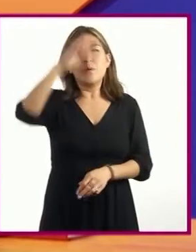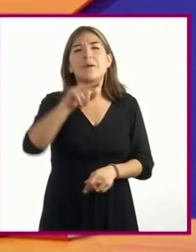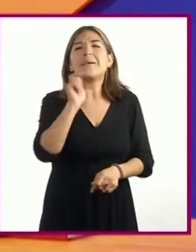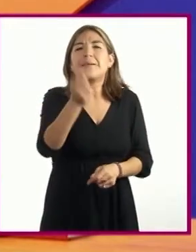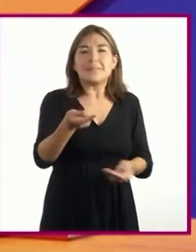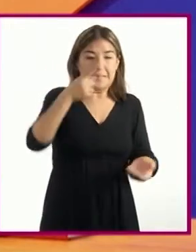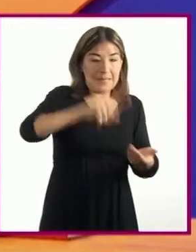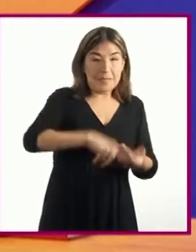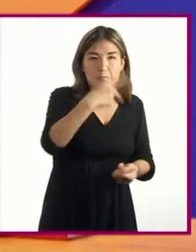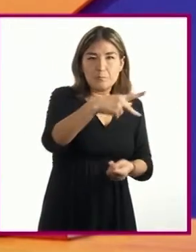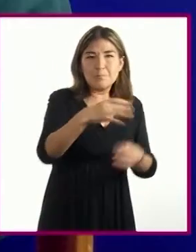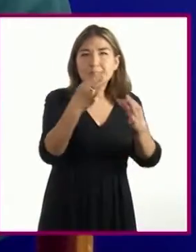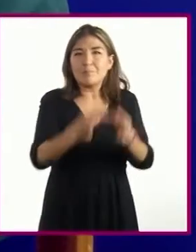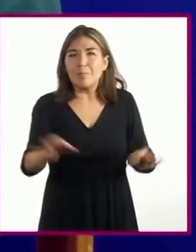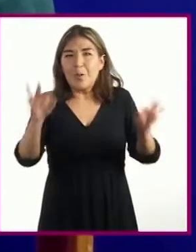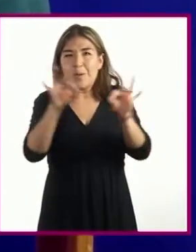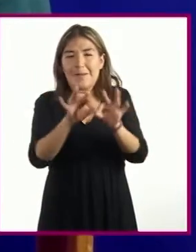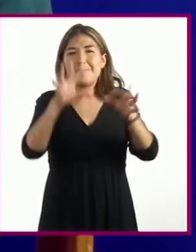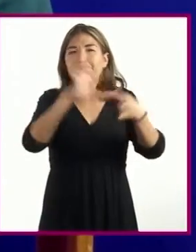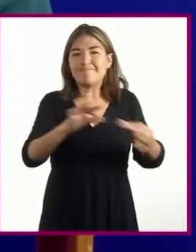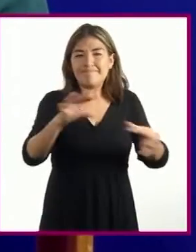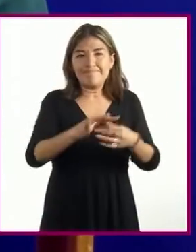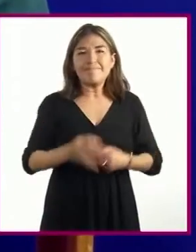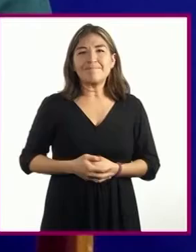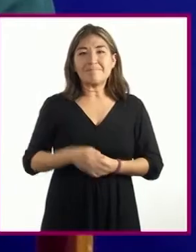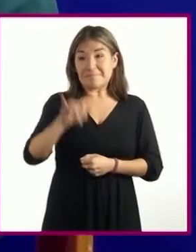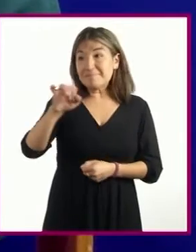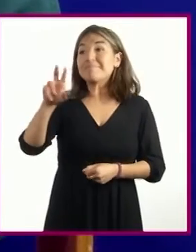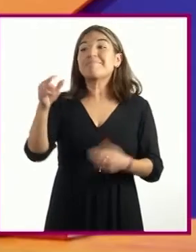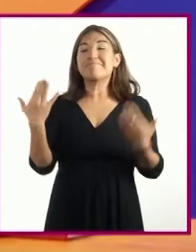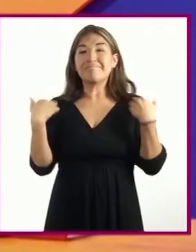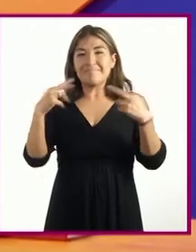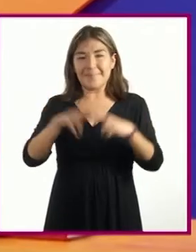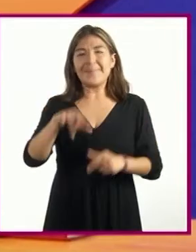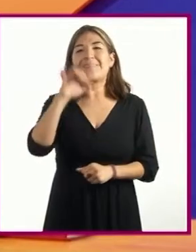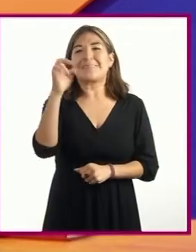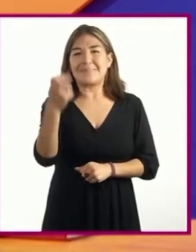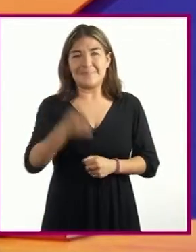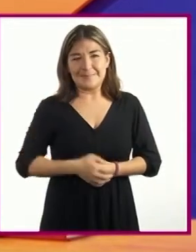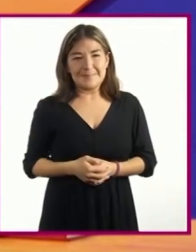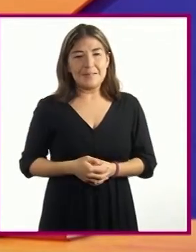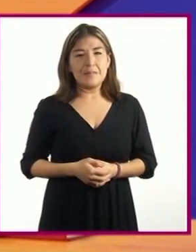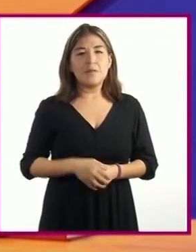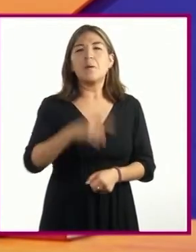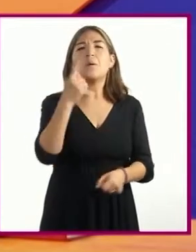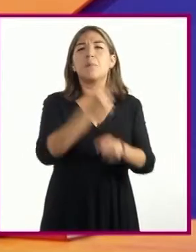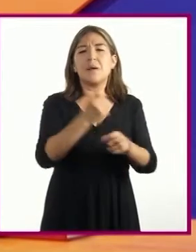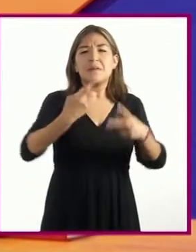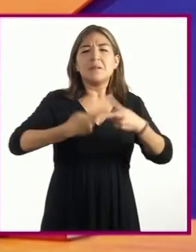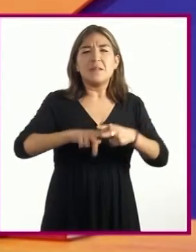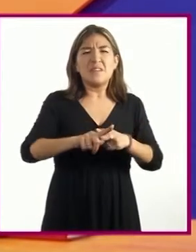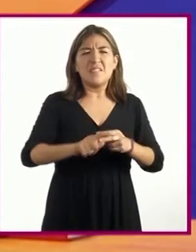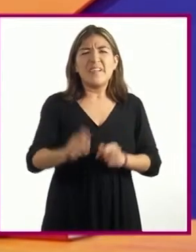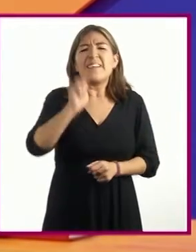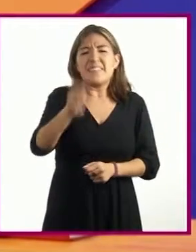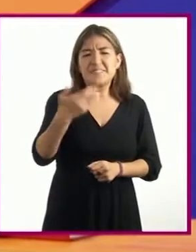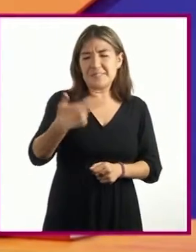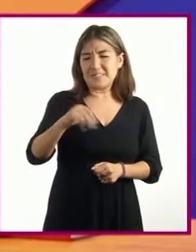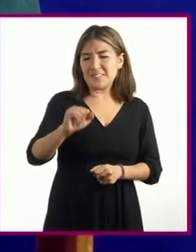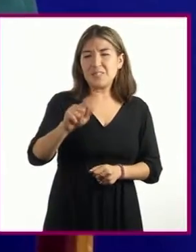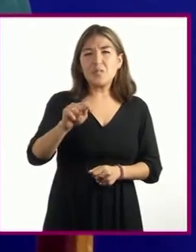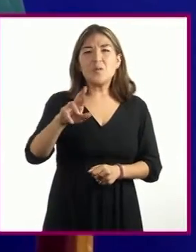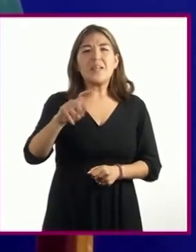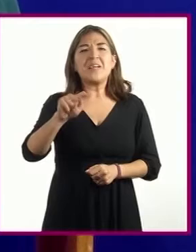dentro de la narración. ¿No es así, profesora? Entonces, empecemos con el principio. ¿Qué es una historieta?